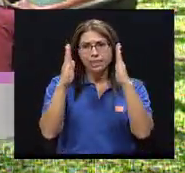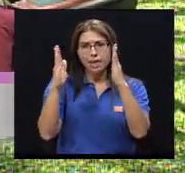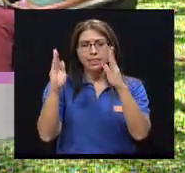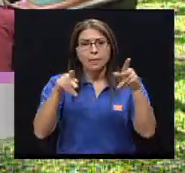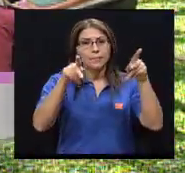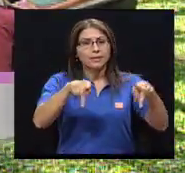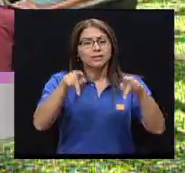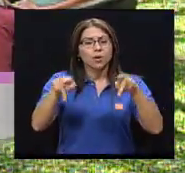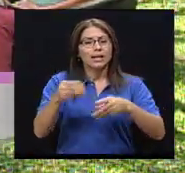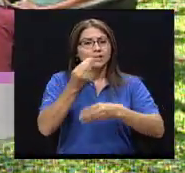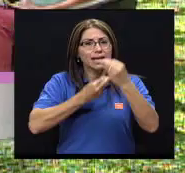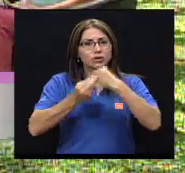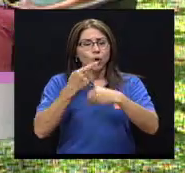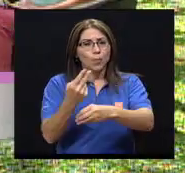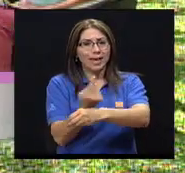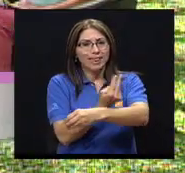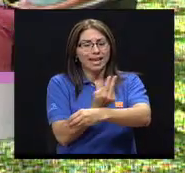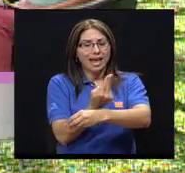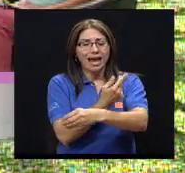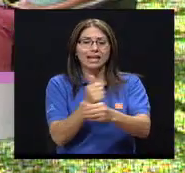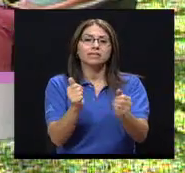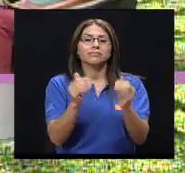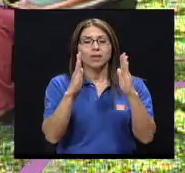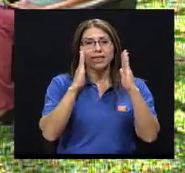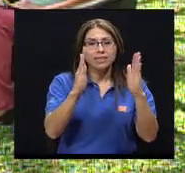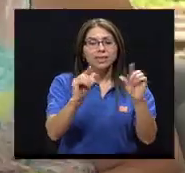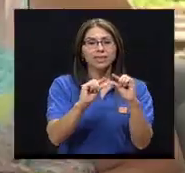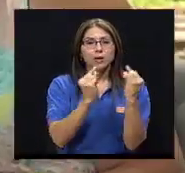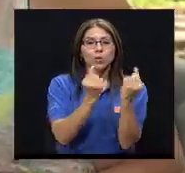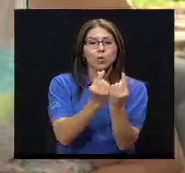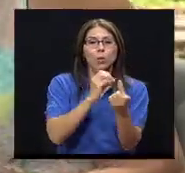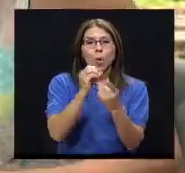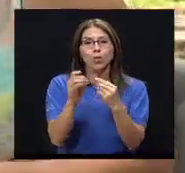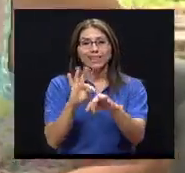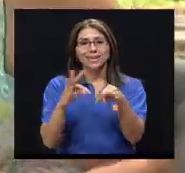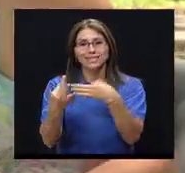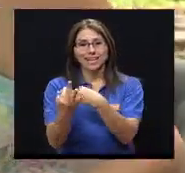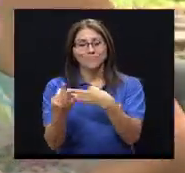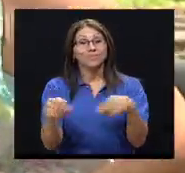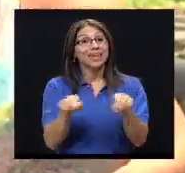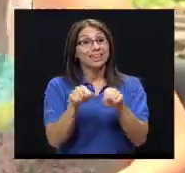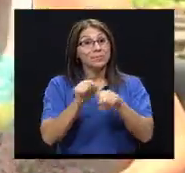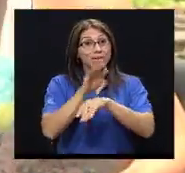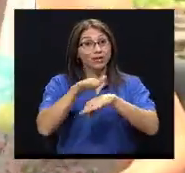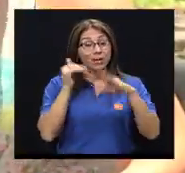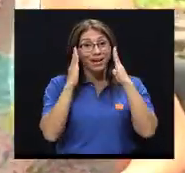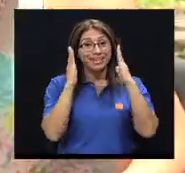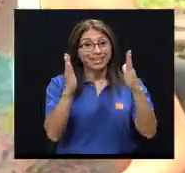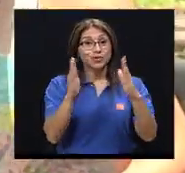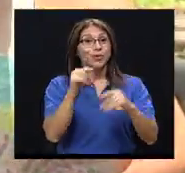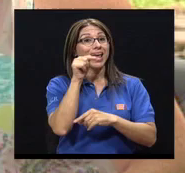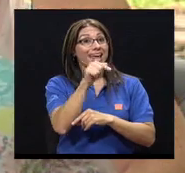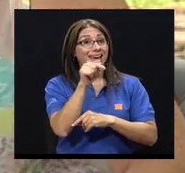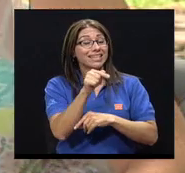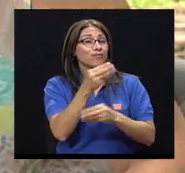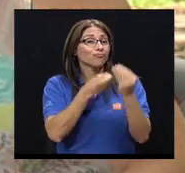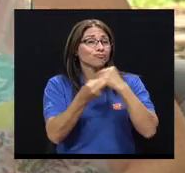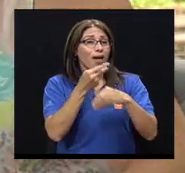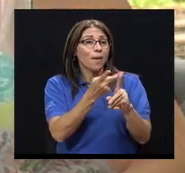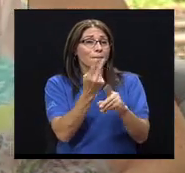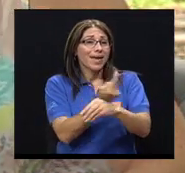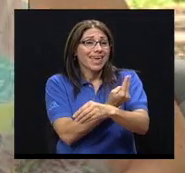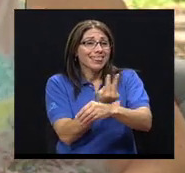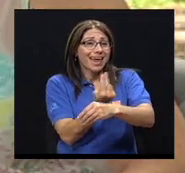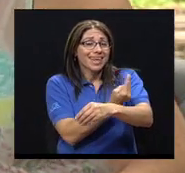aquellas personas que son vegetarianas a través de consultas grupales y talleres. Y algo que nos llama mucho la atención es que Priscila es vegetariana desde